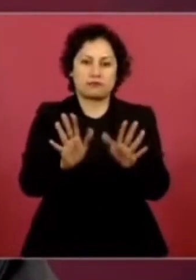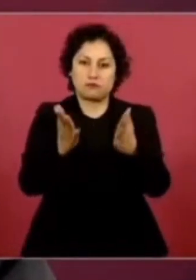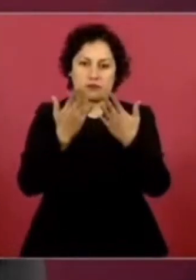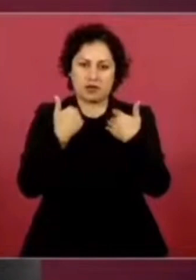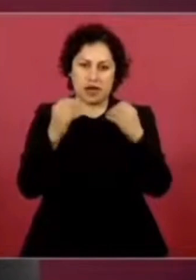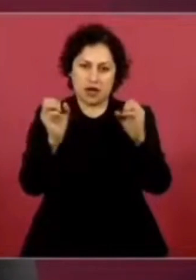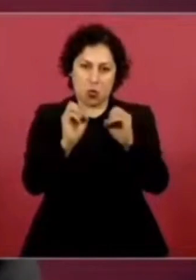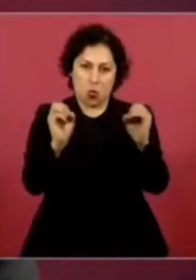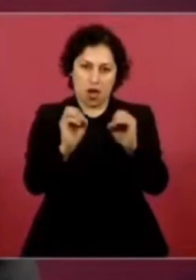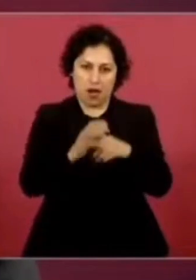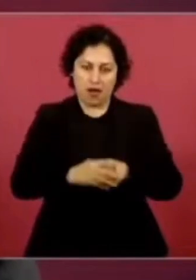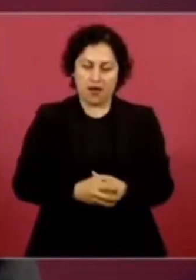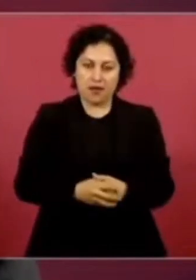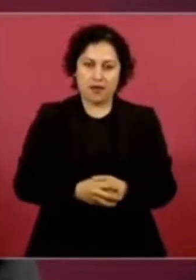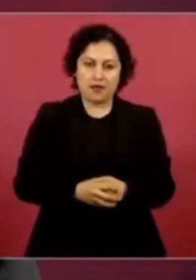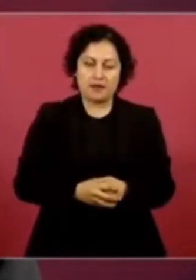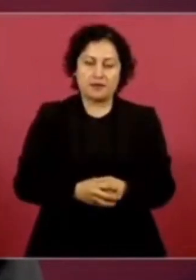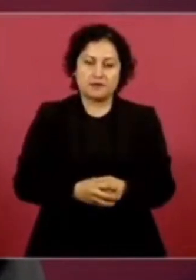imagínense si